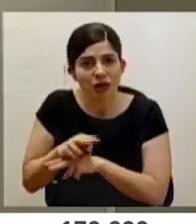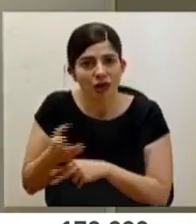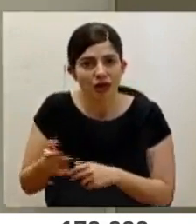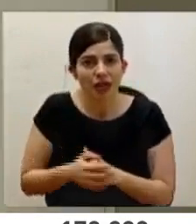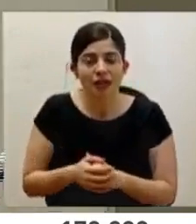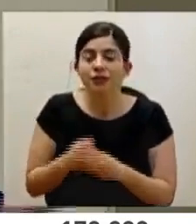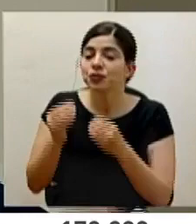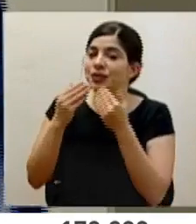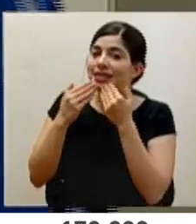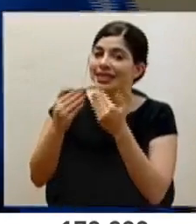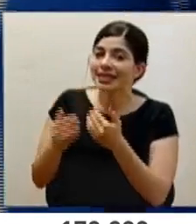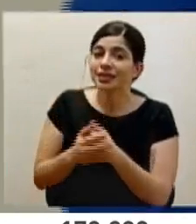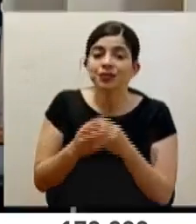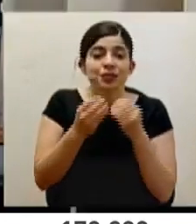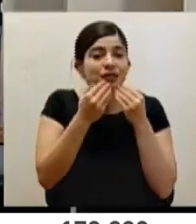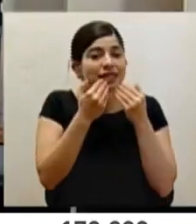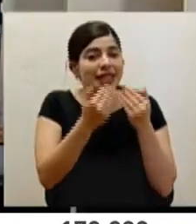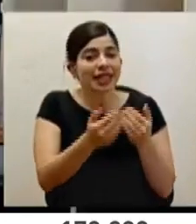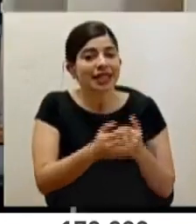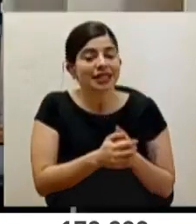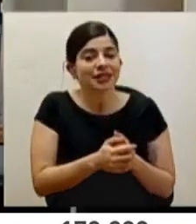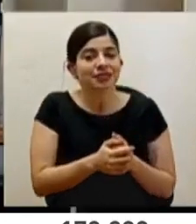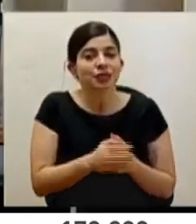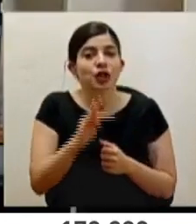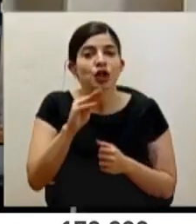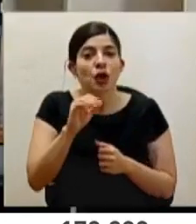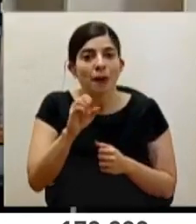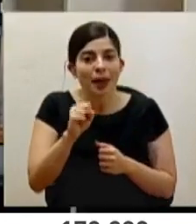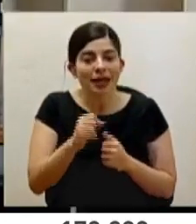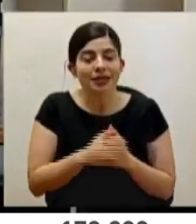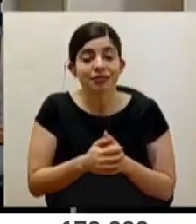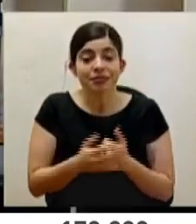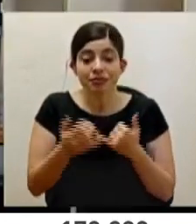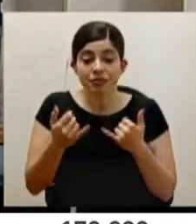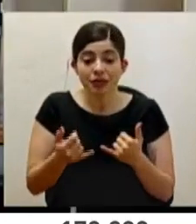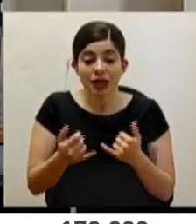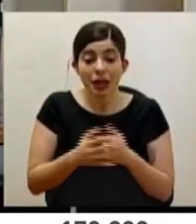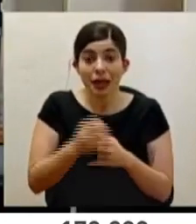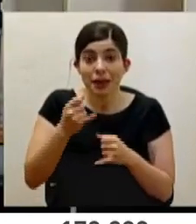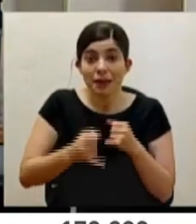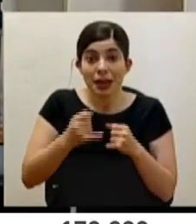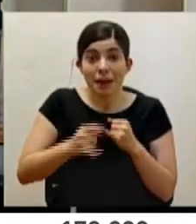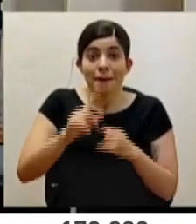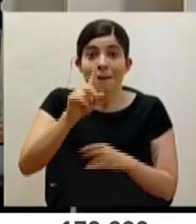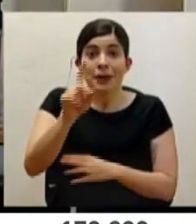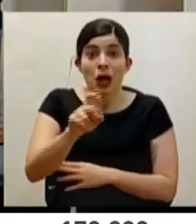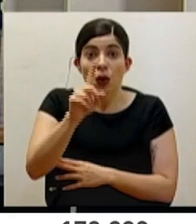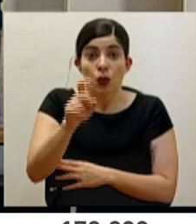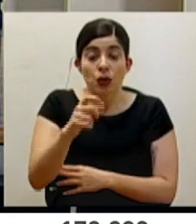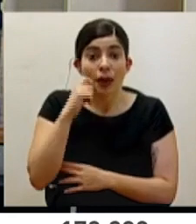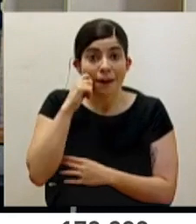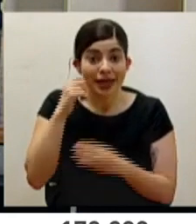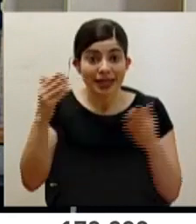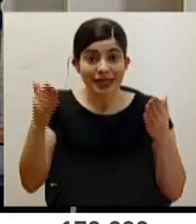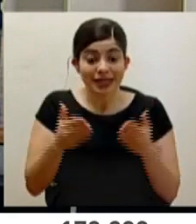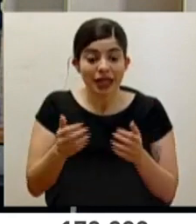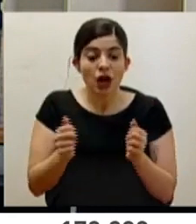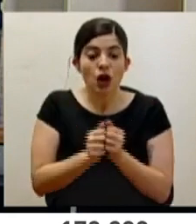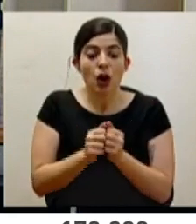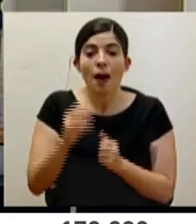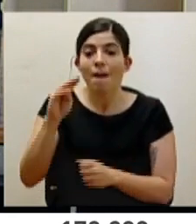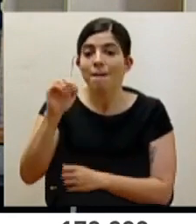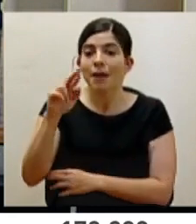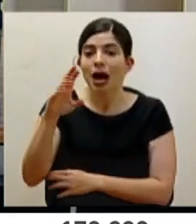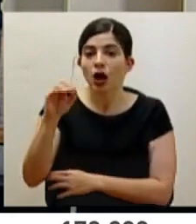protocolos. Muchísimas gracias, doctor Salas, muchísimas gracias, Tomás. Entonces, culminamos este periodo de consultas presenciales con Marco